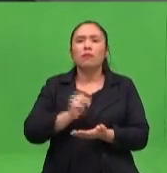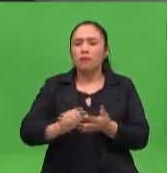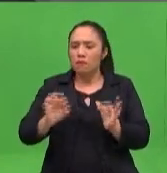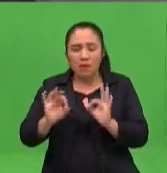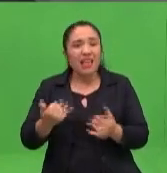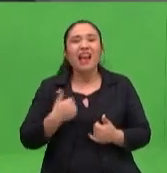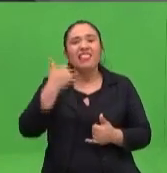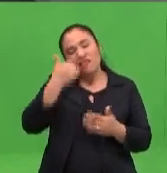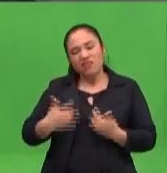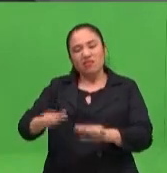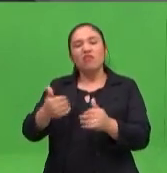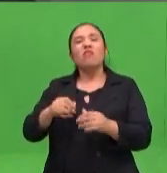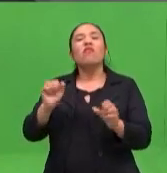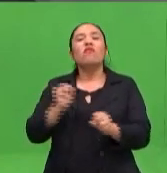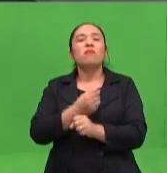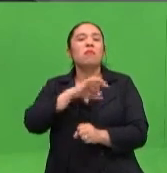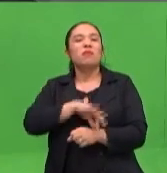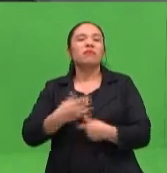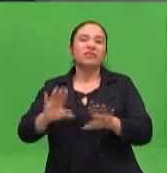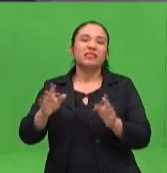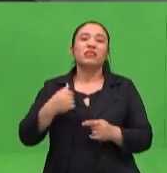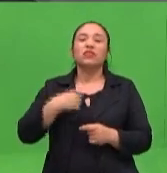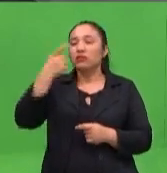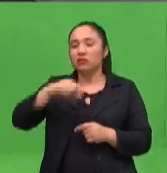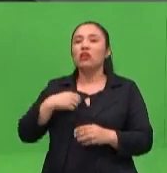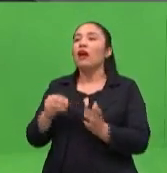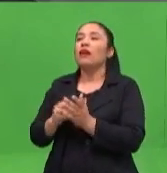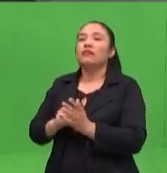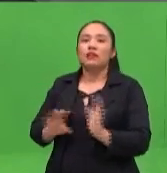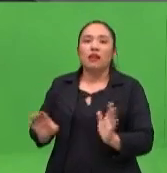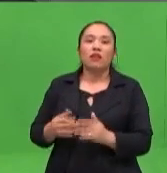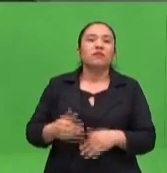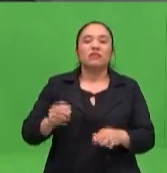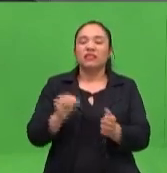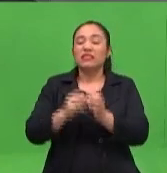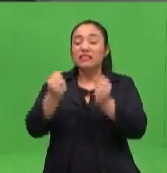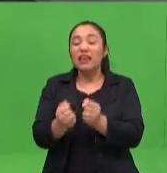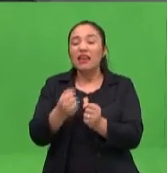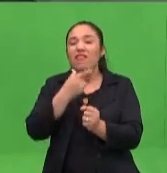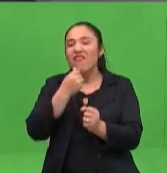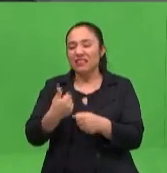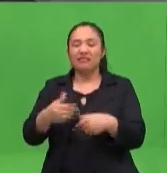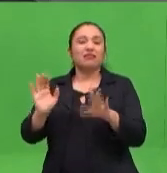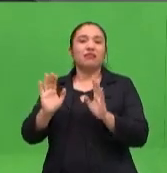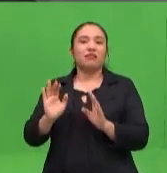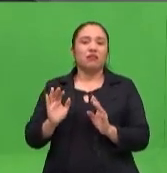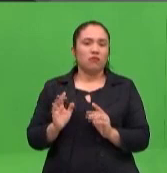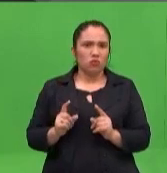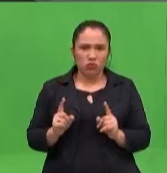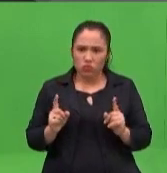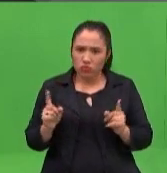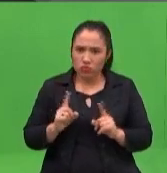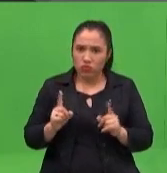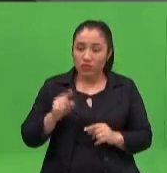que no me... Claro, como premio y no es así. Para que no me interrumpa y para que no me hinche y para que se quede allí tranquilito. No, justamente